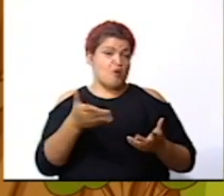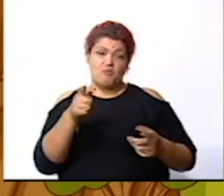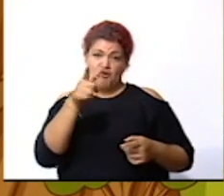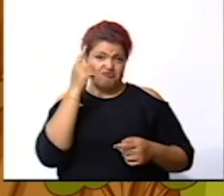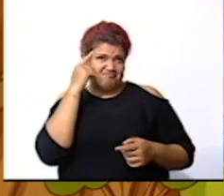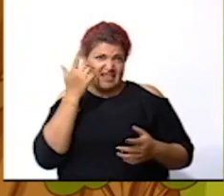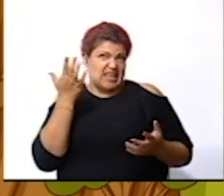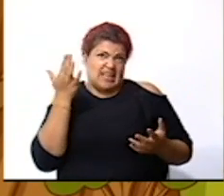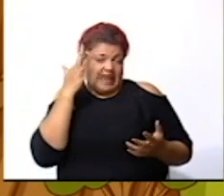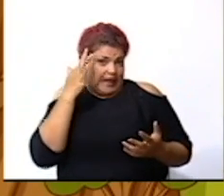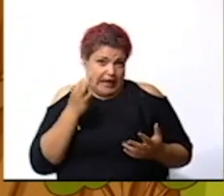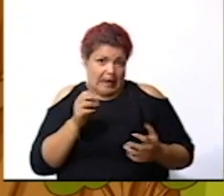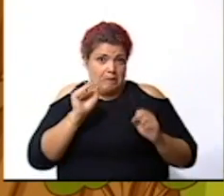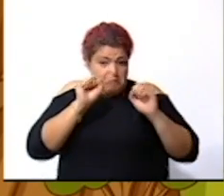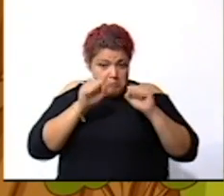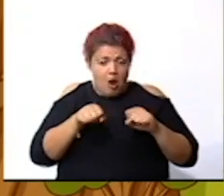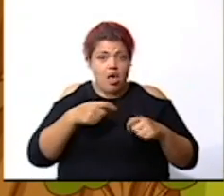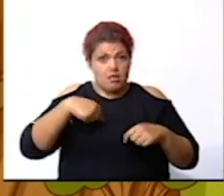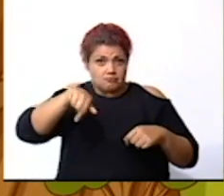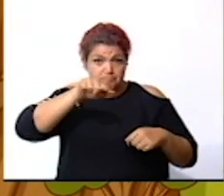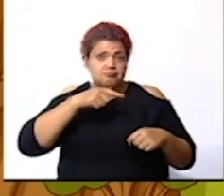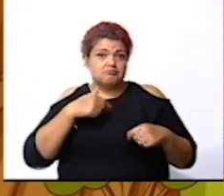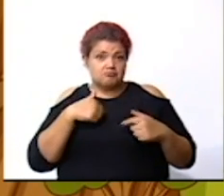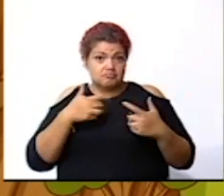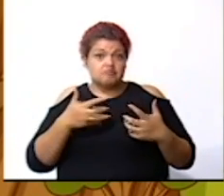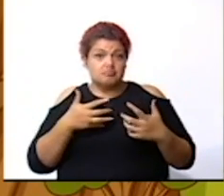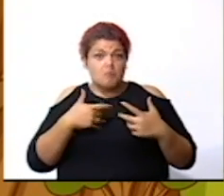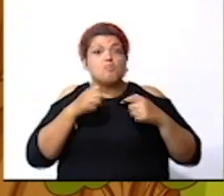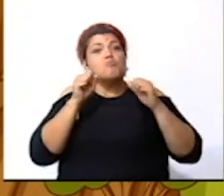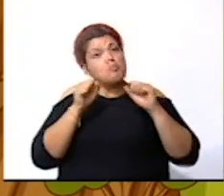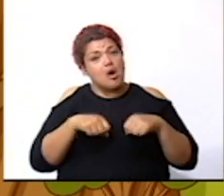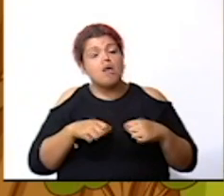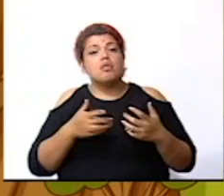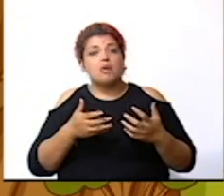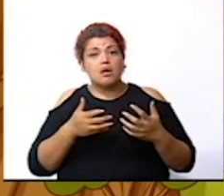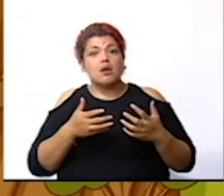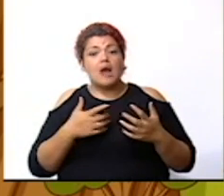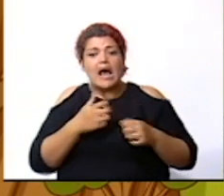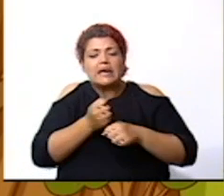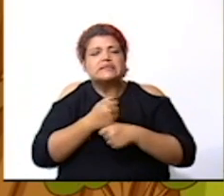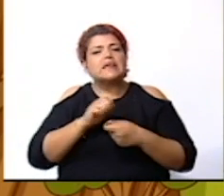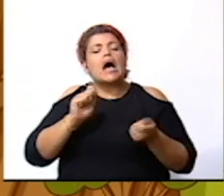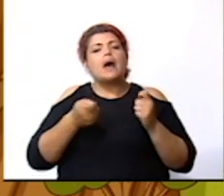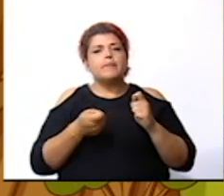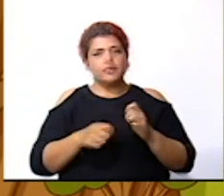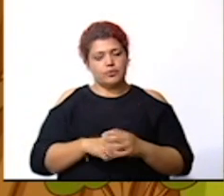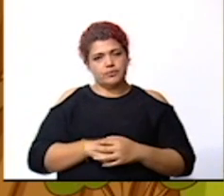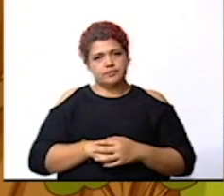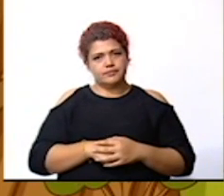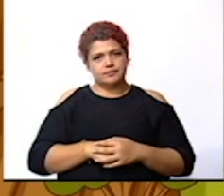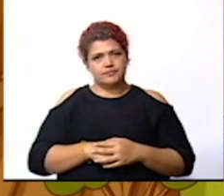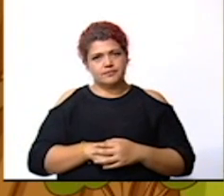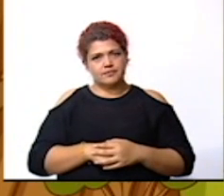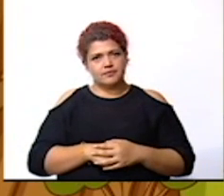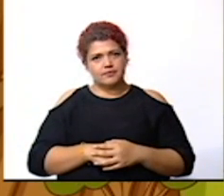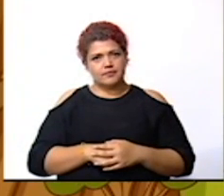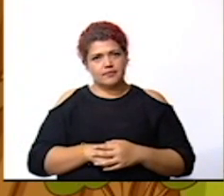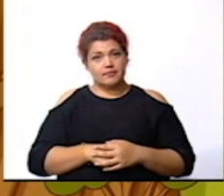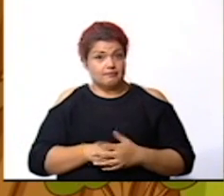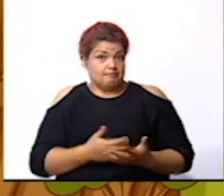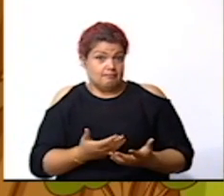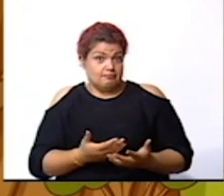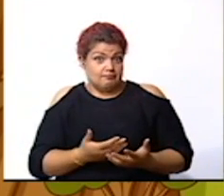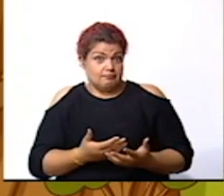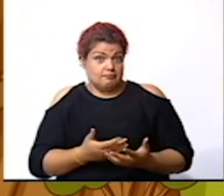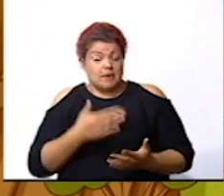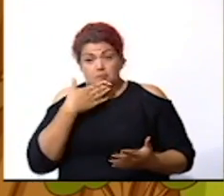ustedes que podríamos nosotros poder hacer este cambio y